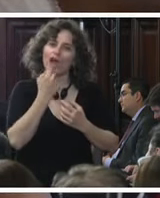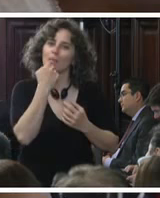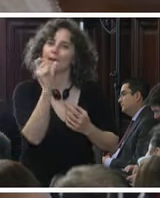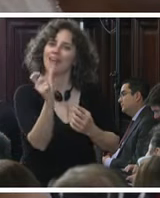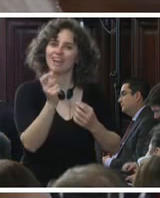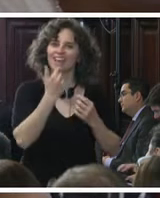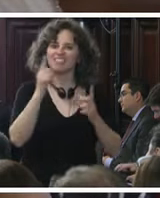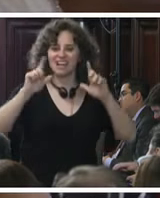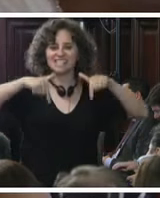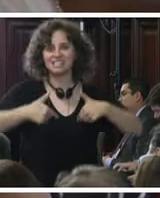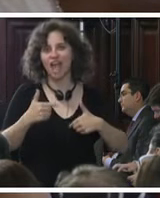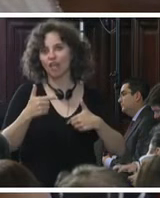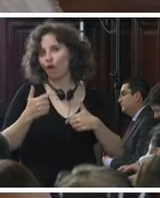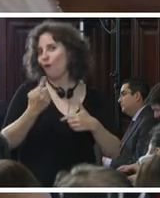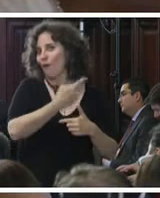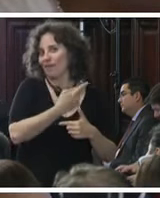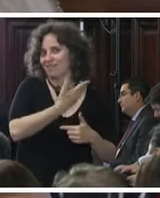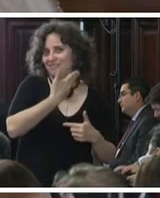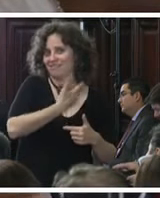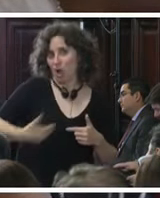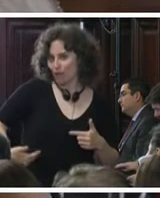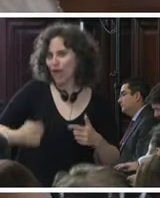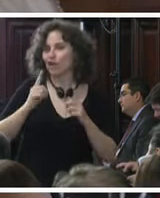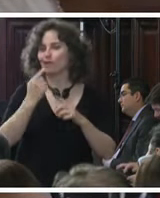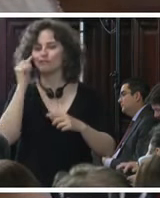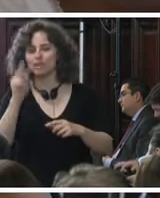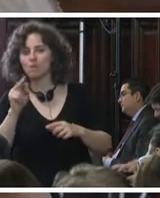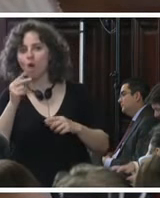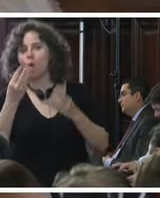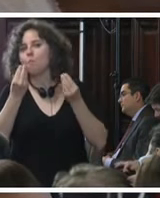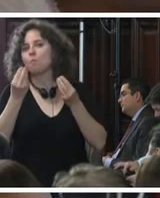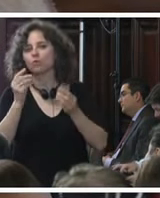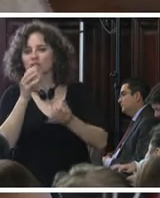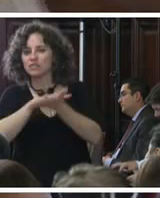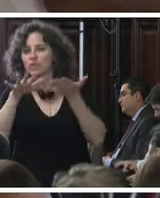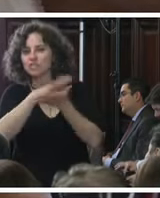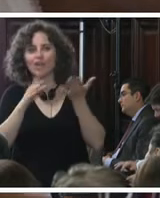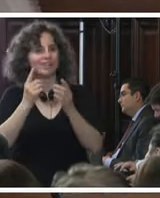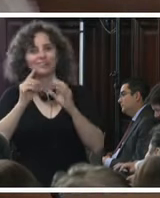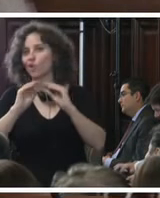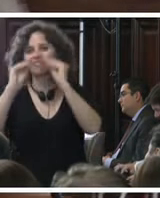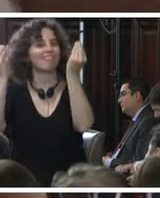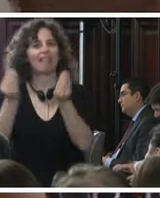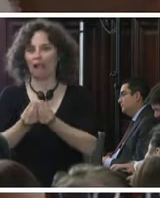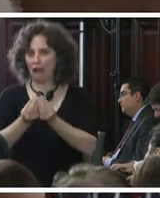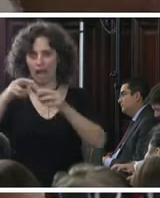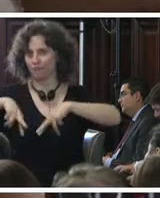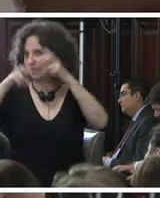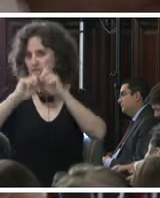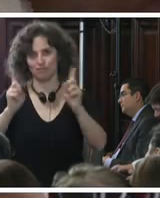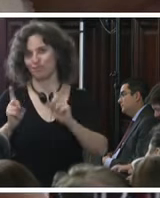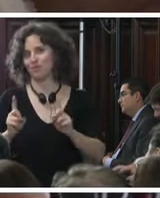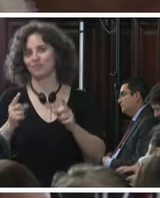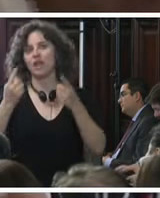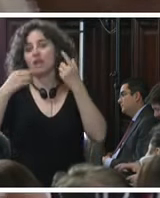licenciado Bidulfo es que vemos que en muchos casos se ha perdido la integralidad de la investigación y que el cronograma ha hecho que se